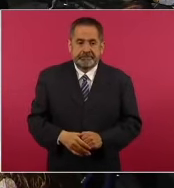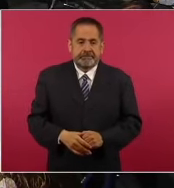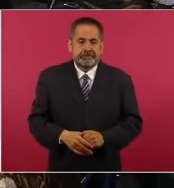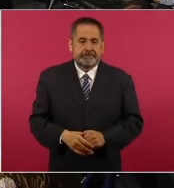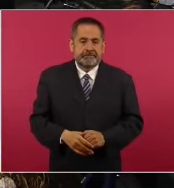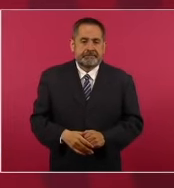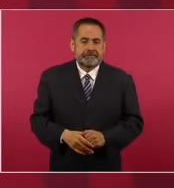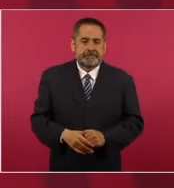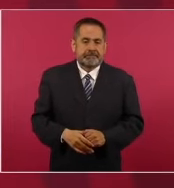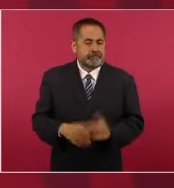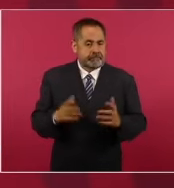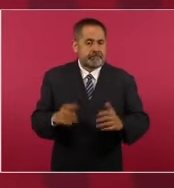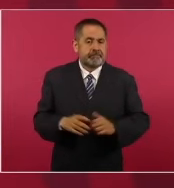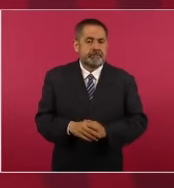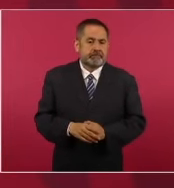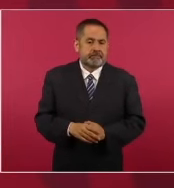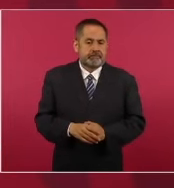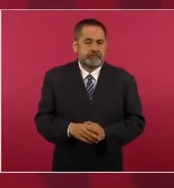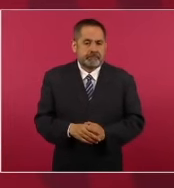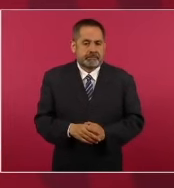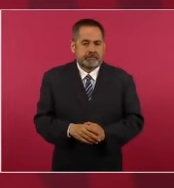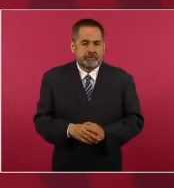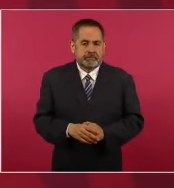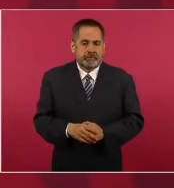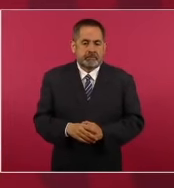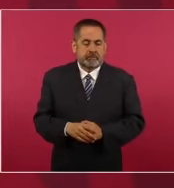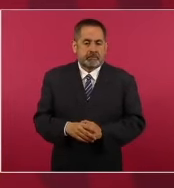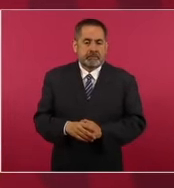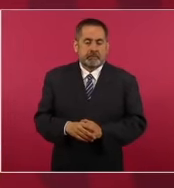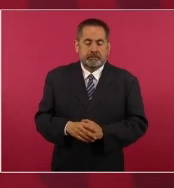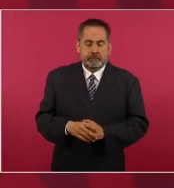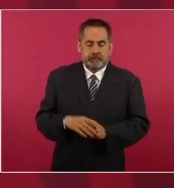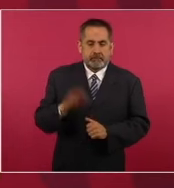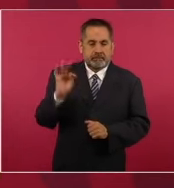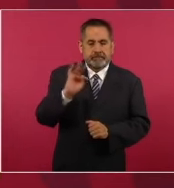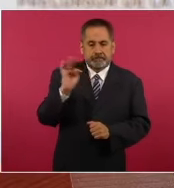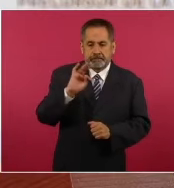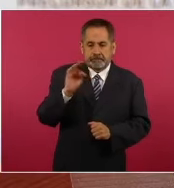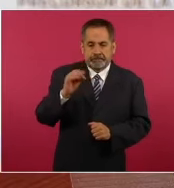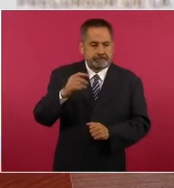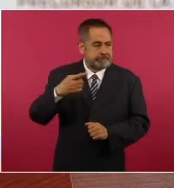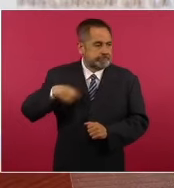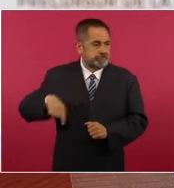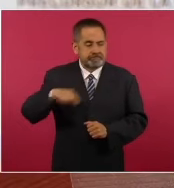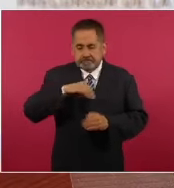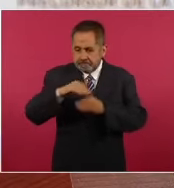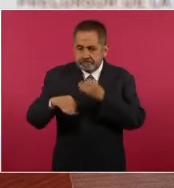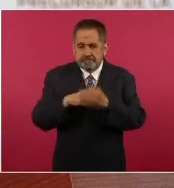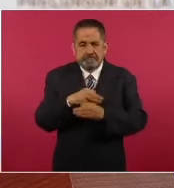Entonces, si logramos entre todos